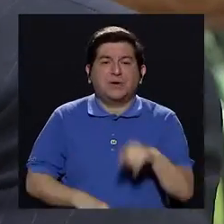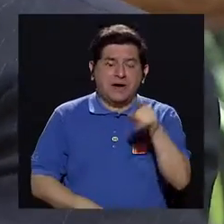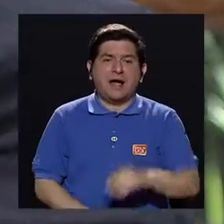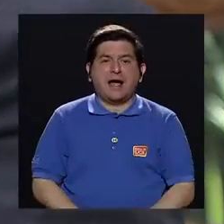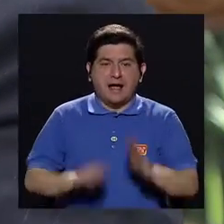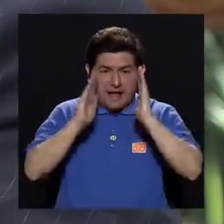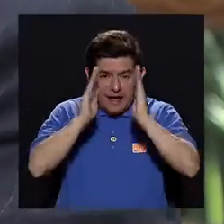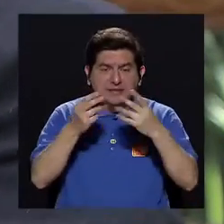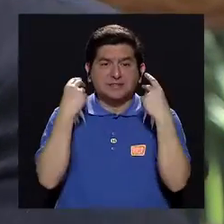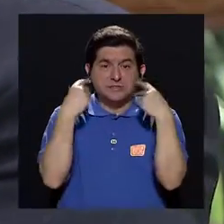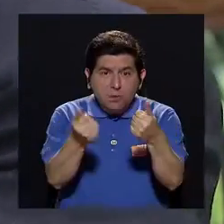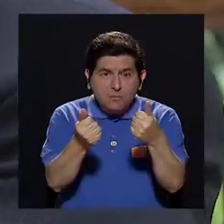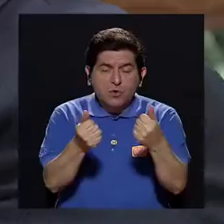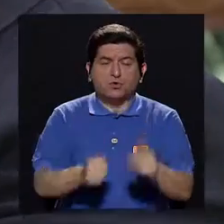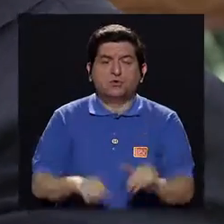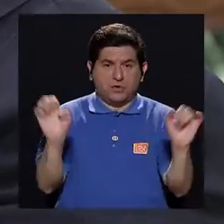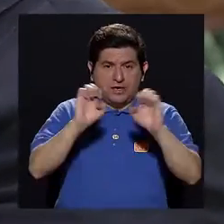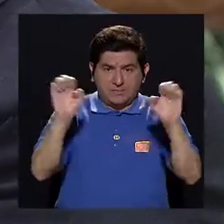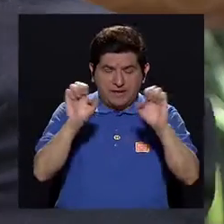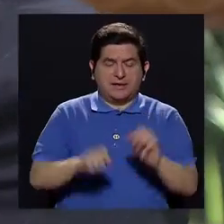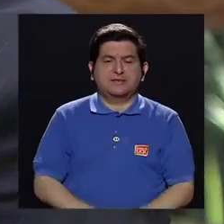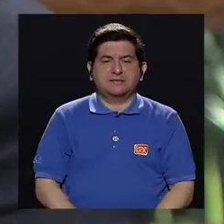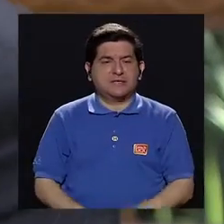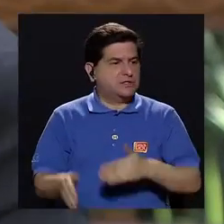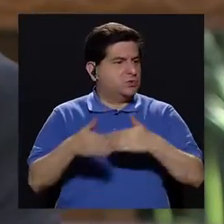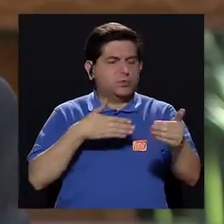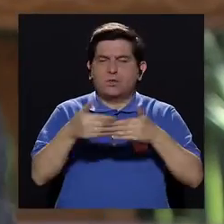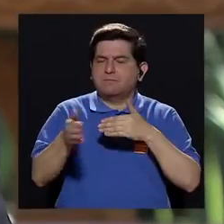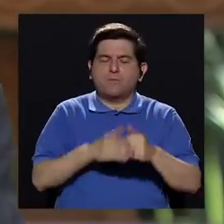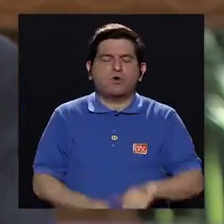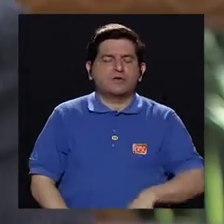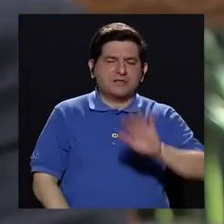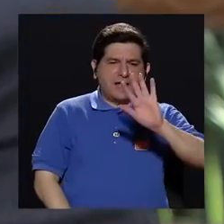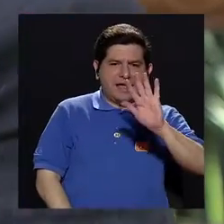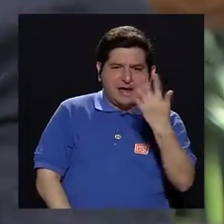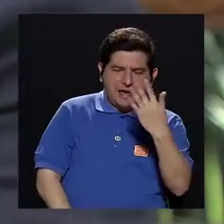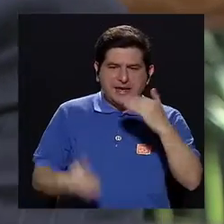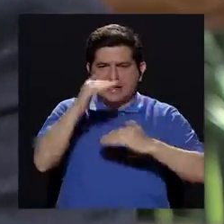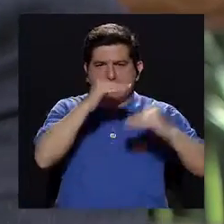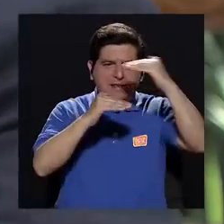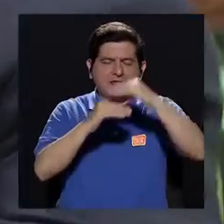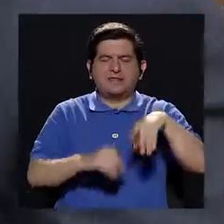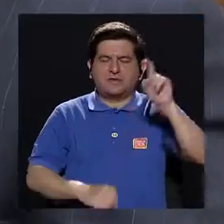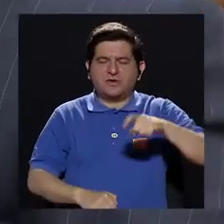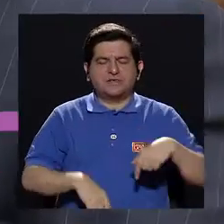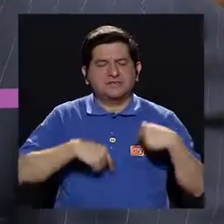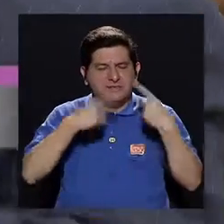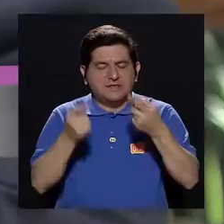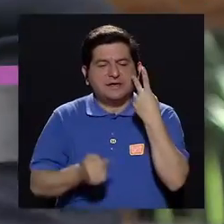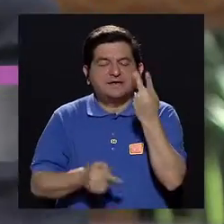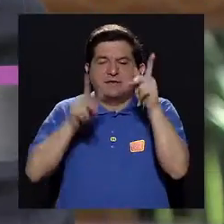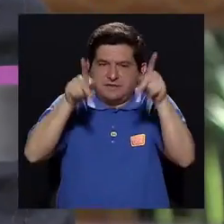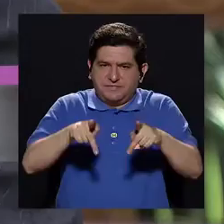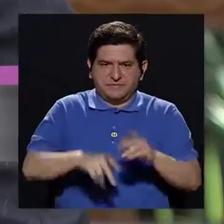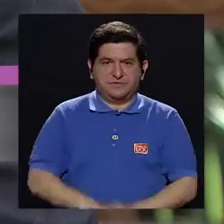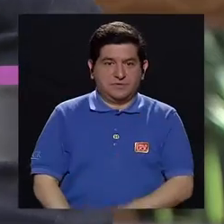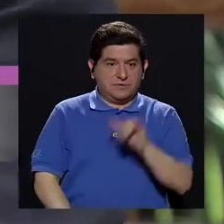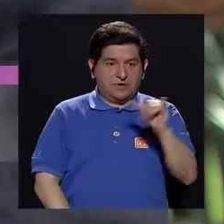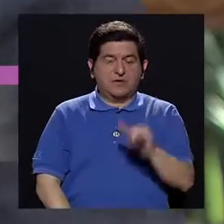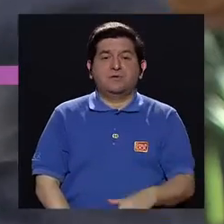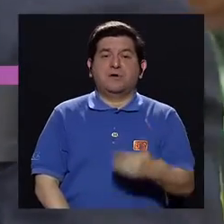hace un interconsulta urgente. Y aunque esté en el quinto piso, tiene que bajar a emergencias a ver ese paciente. Y también